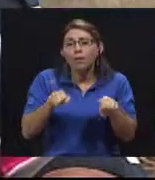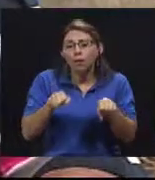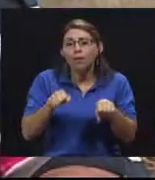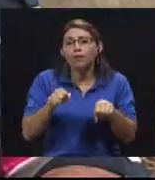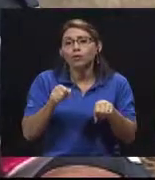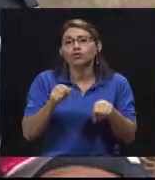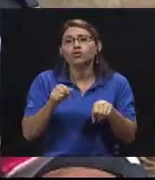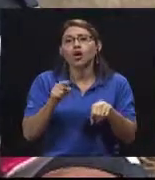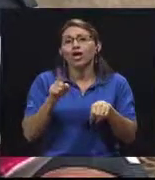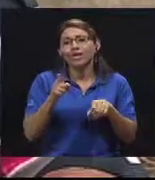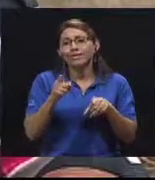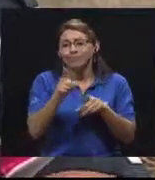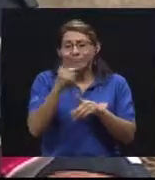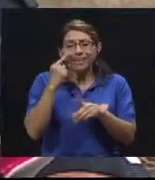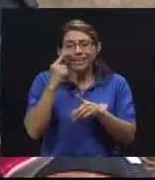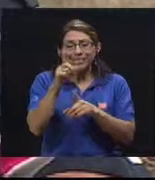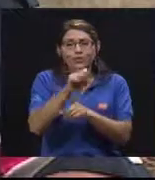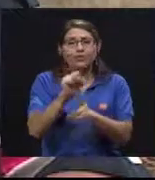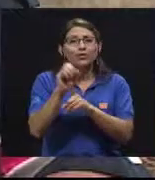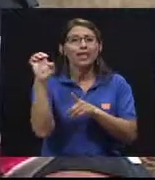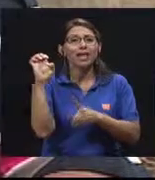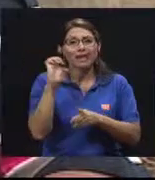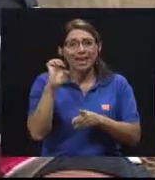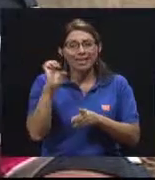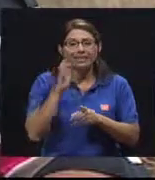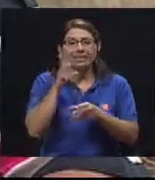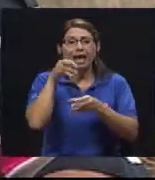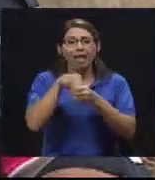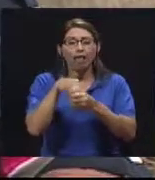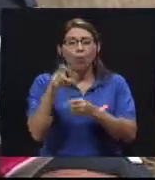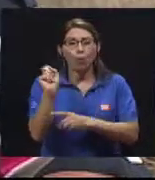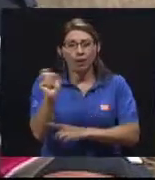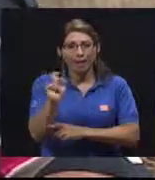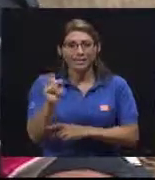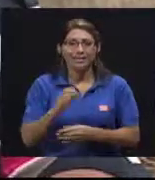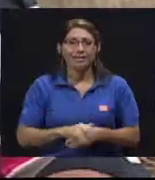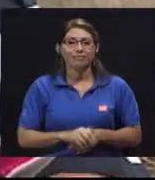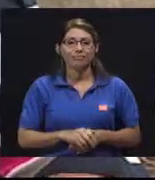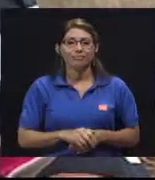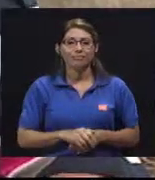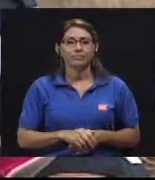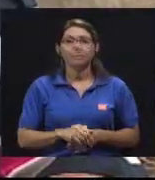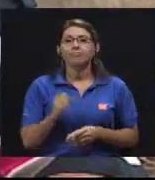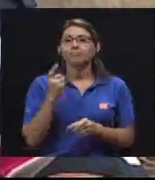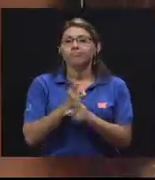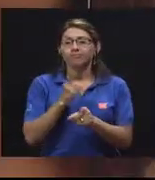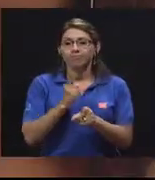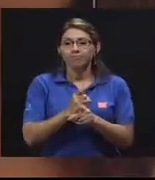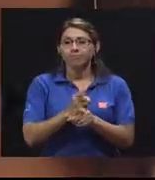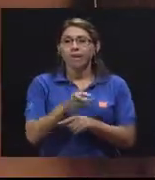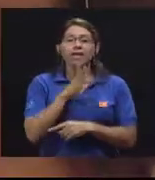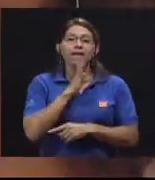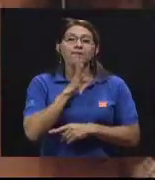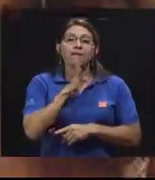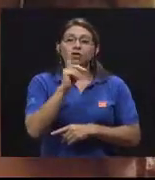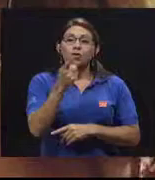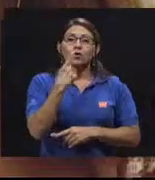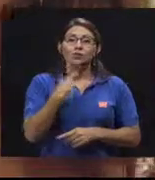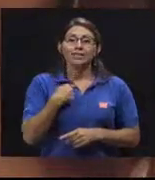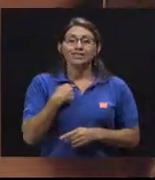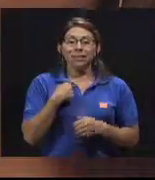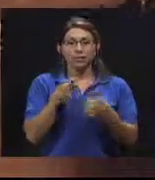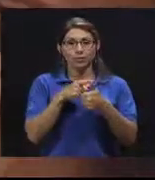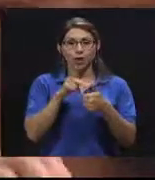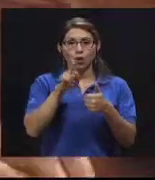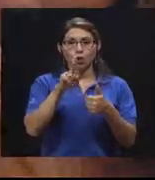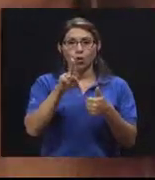una emergencia dentro de una, dentro de otra emergencia o dentro de una urgencia. Cierto. Y hablando también de eso que nos decía